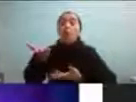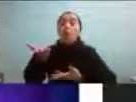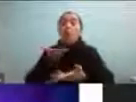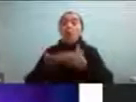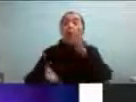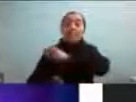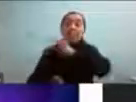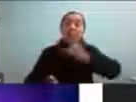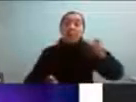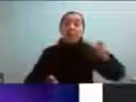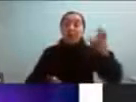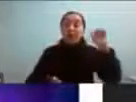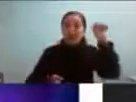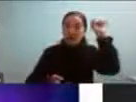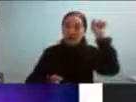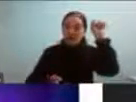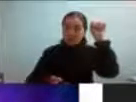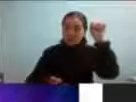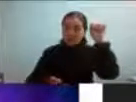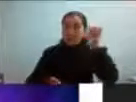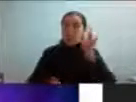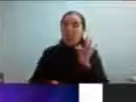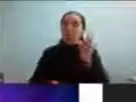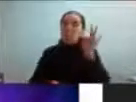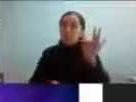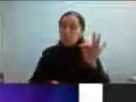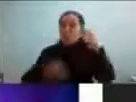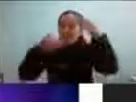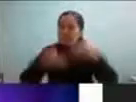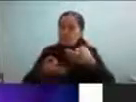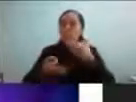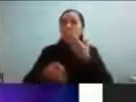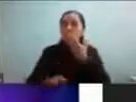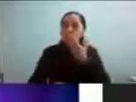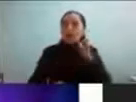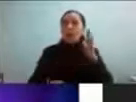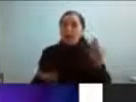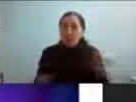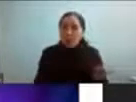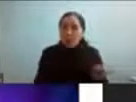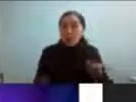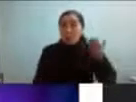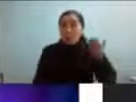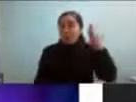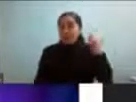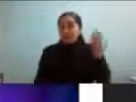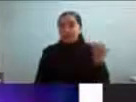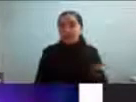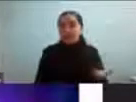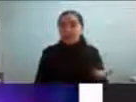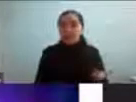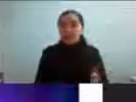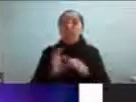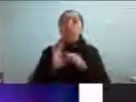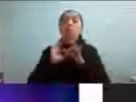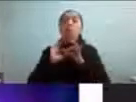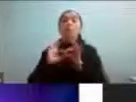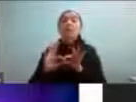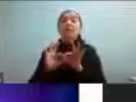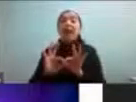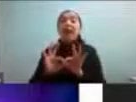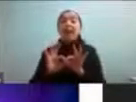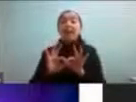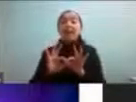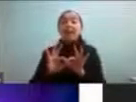que queremos apoyar y ese futuro entonces va a ser seguramente muchísimo mejor que el pasado así que muchas gracias y terminé